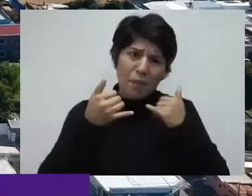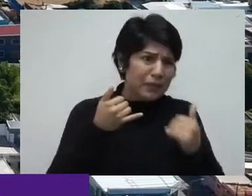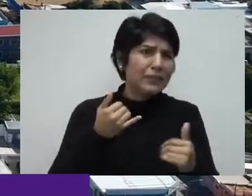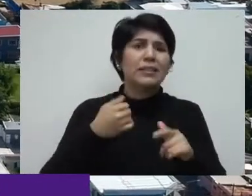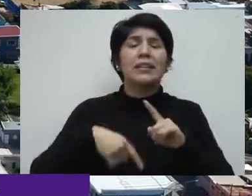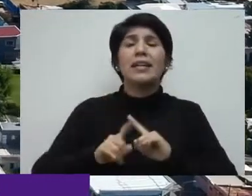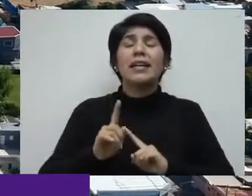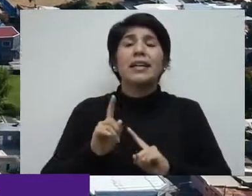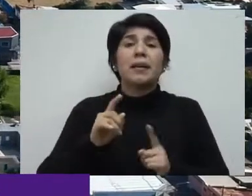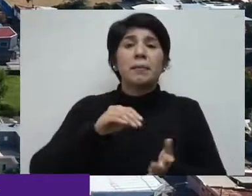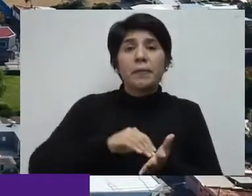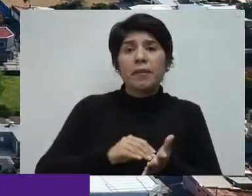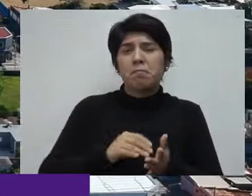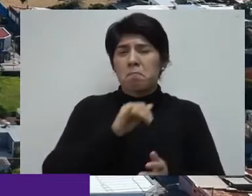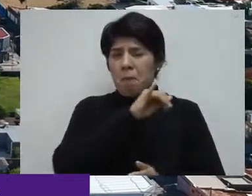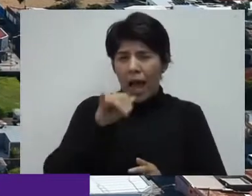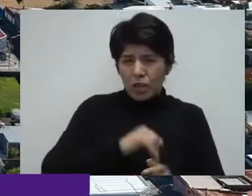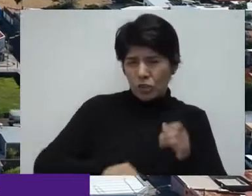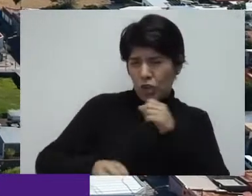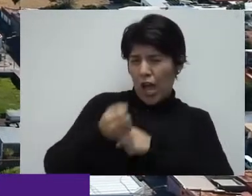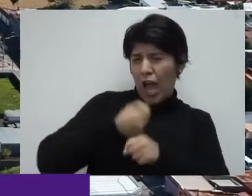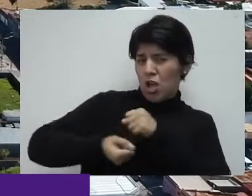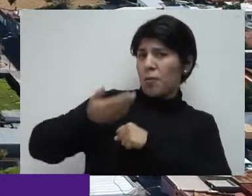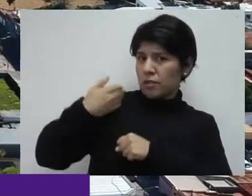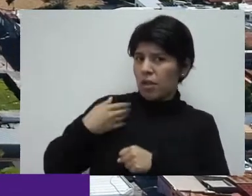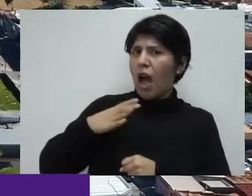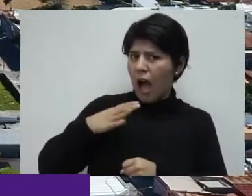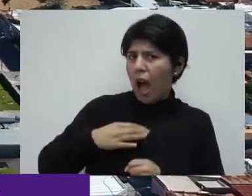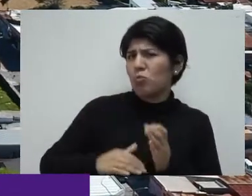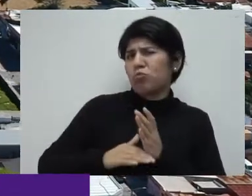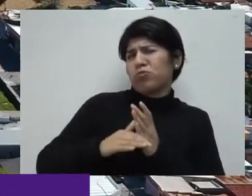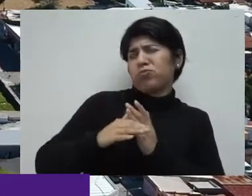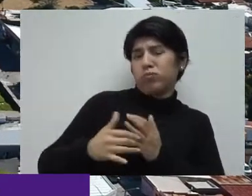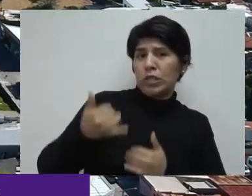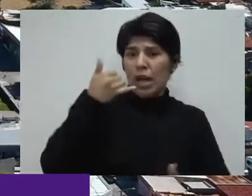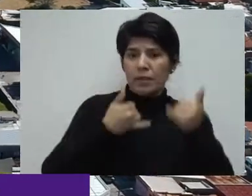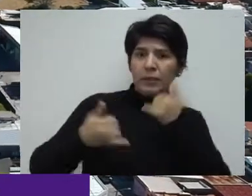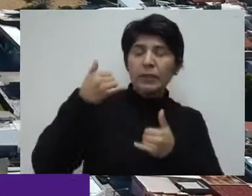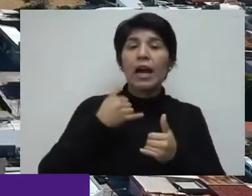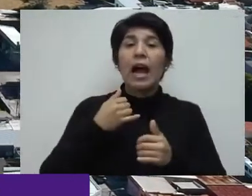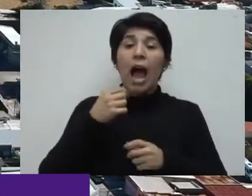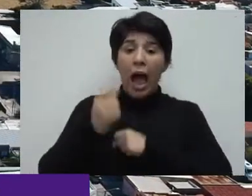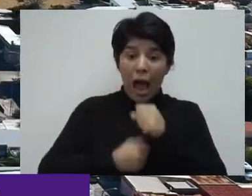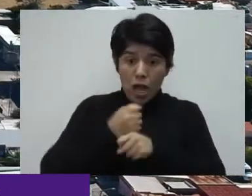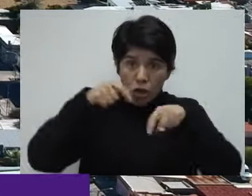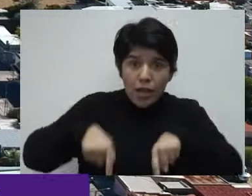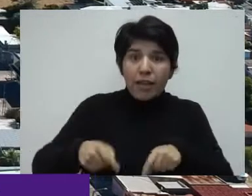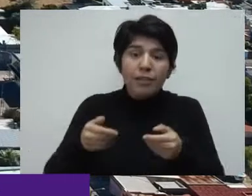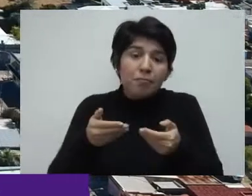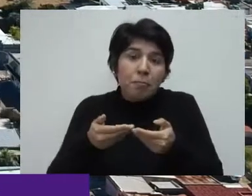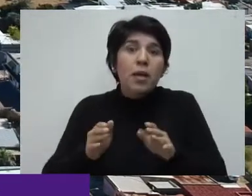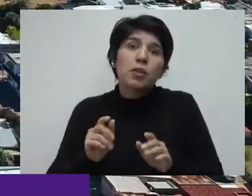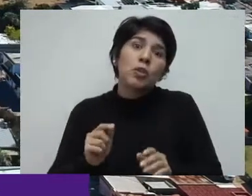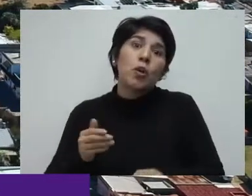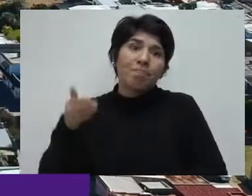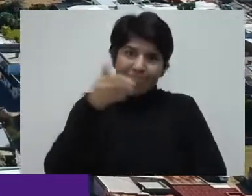bastante, e incluso desde lo que fue en marzo del año pasado también se ha visto como el aumento, nosotros si bien al principio de este año utilizamos